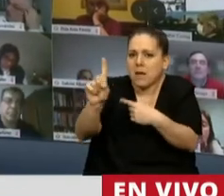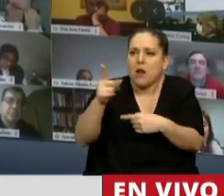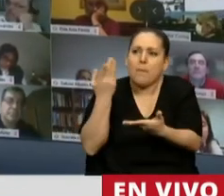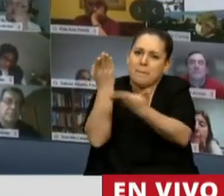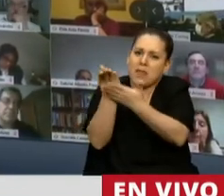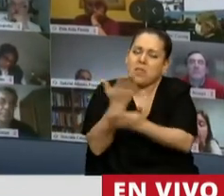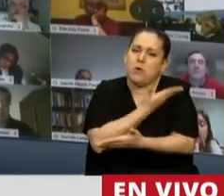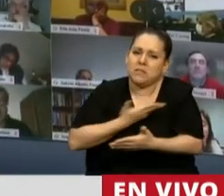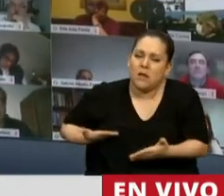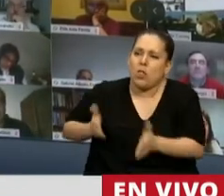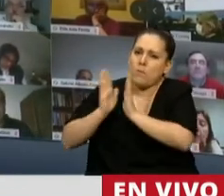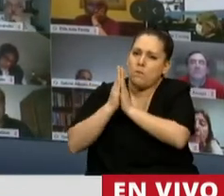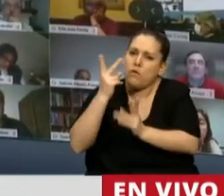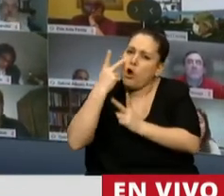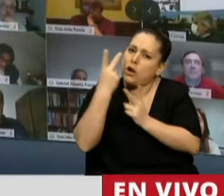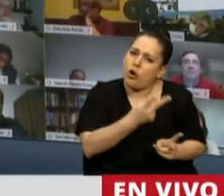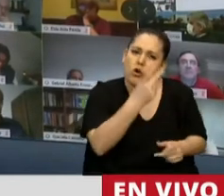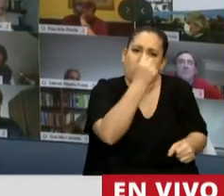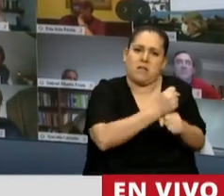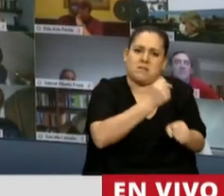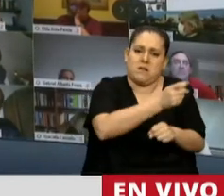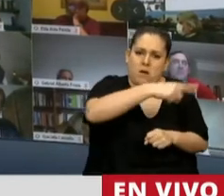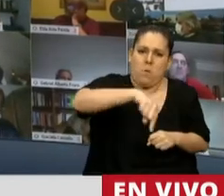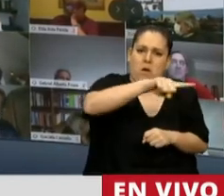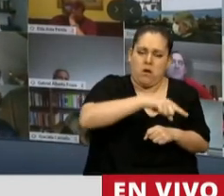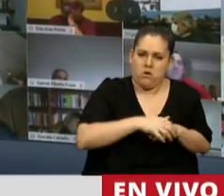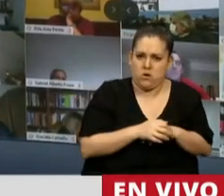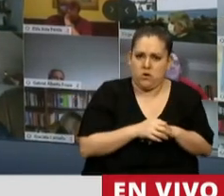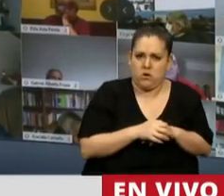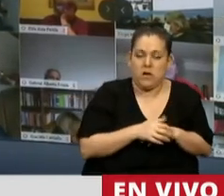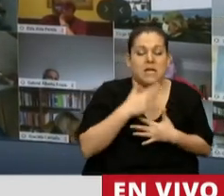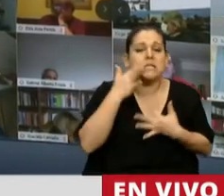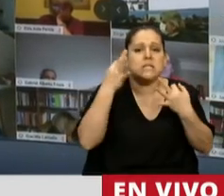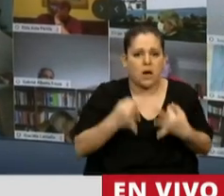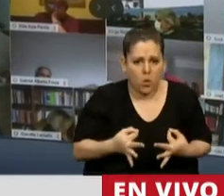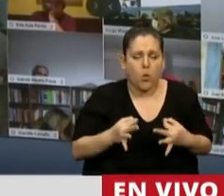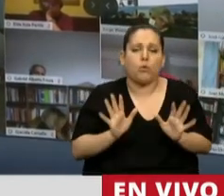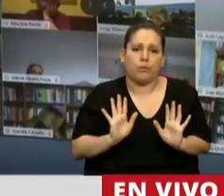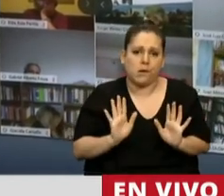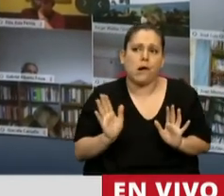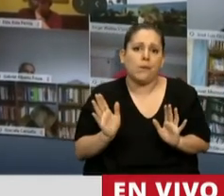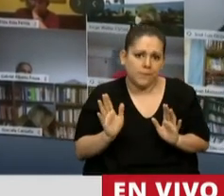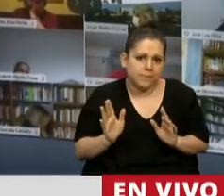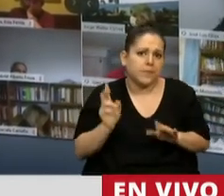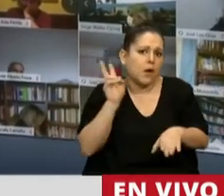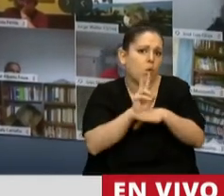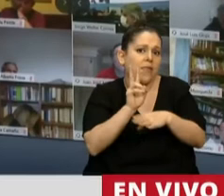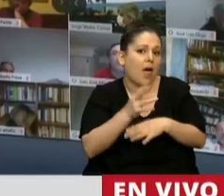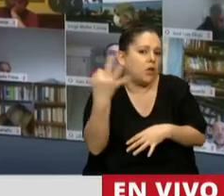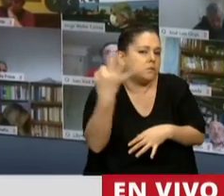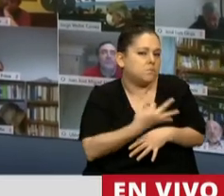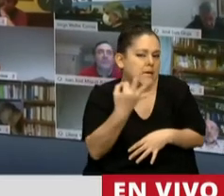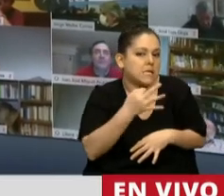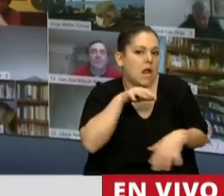pedimos al Estado que reconozca de una manera particular. Y seguramente, así como hoy pedimos un cuidado especial en el